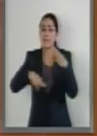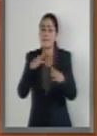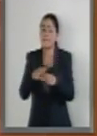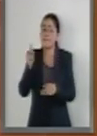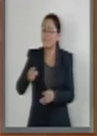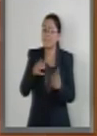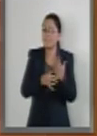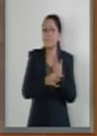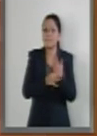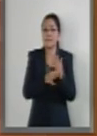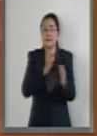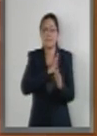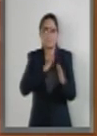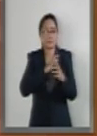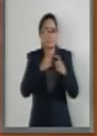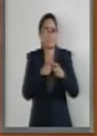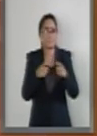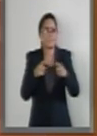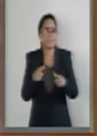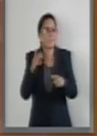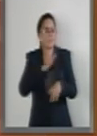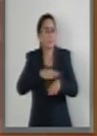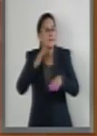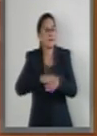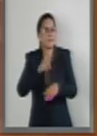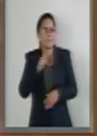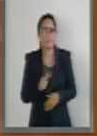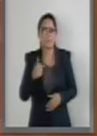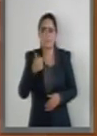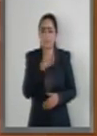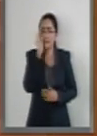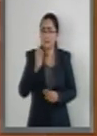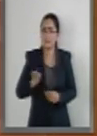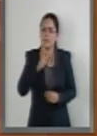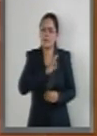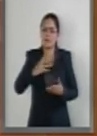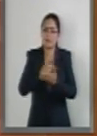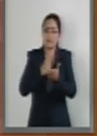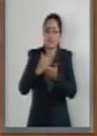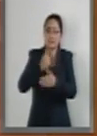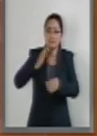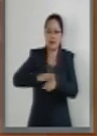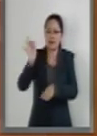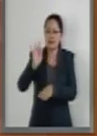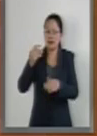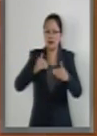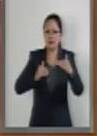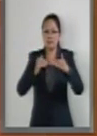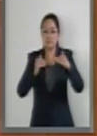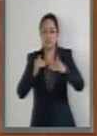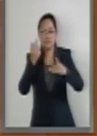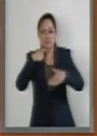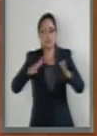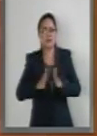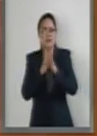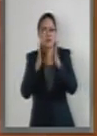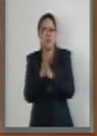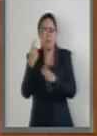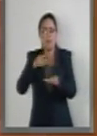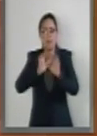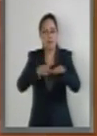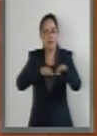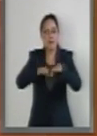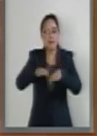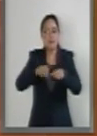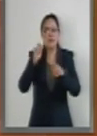mujeres podía aumentar sus ingresos hasta un setenta y seis por ciento si se superaba la brecha de la participación de empleo y la